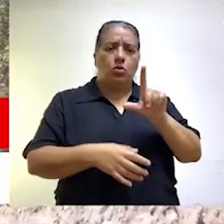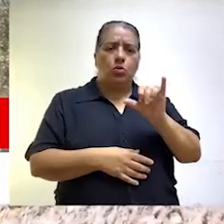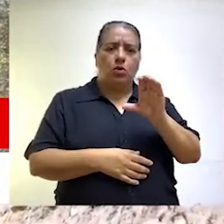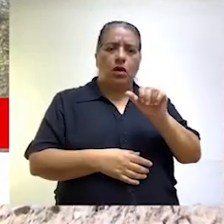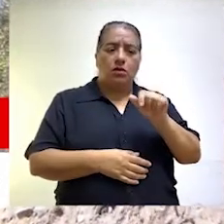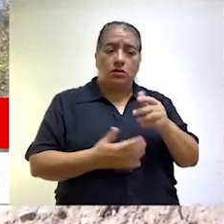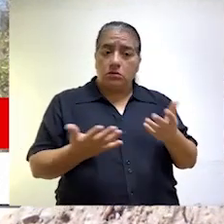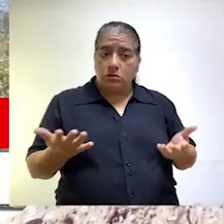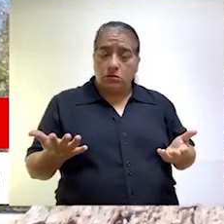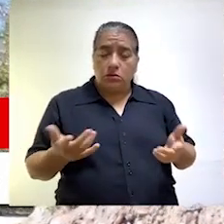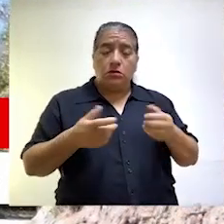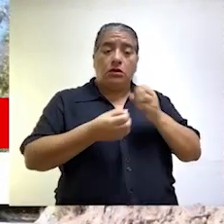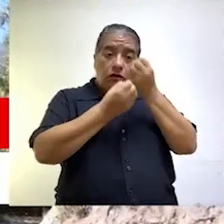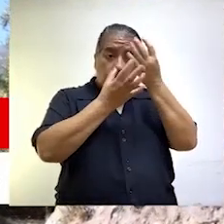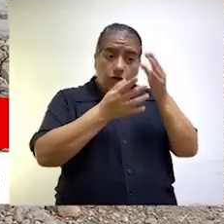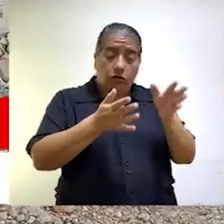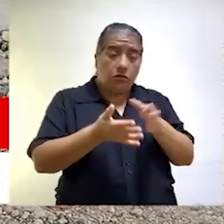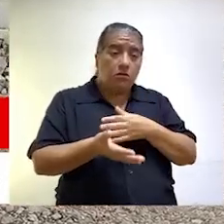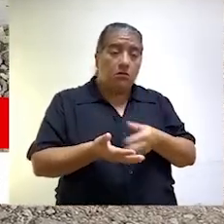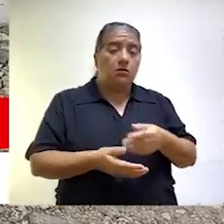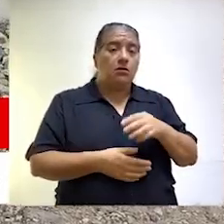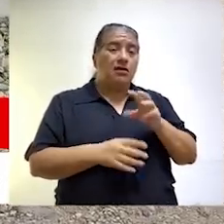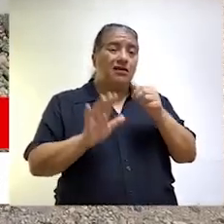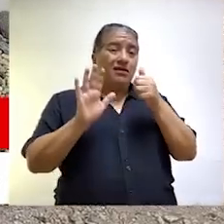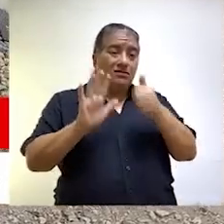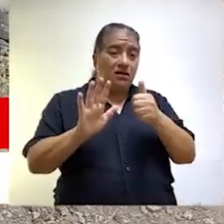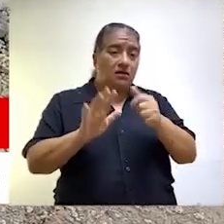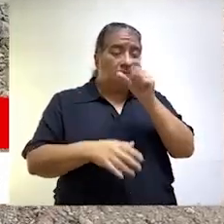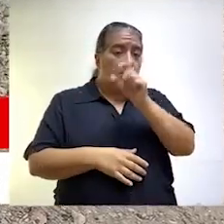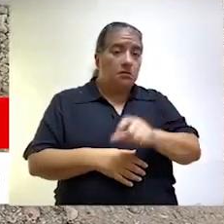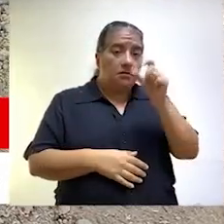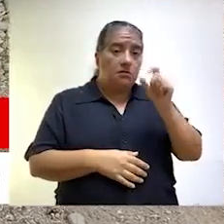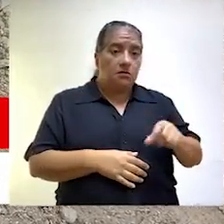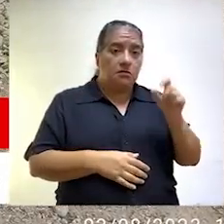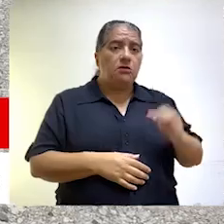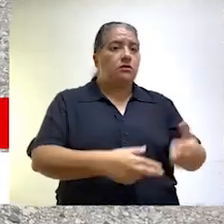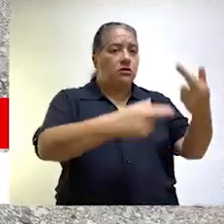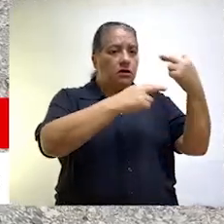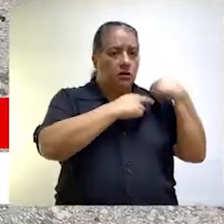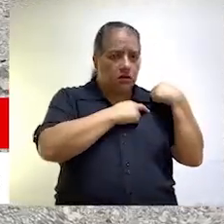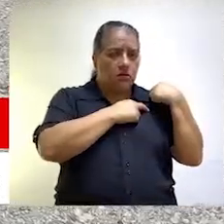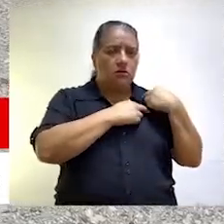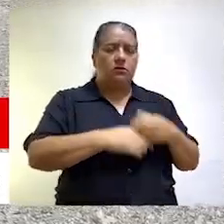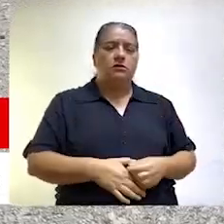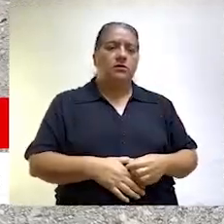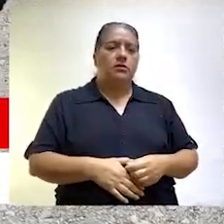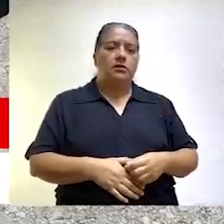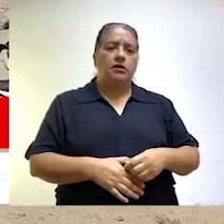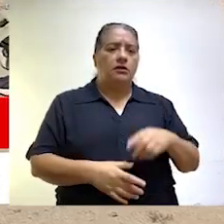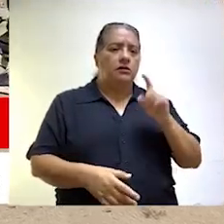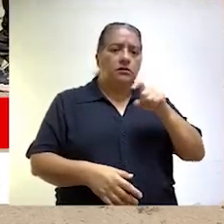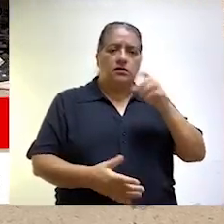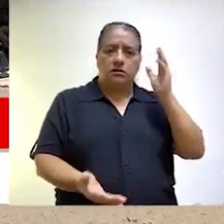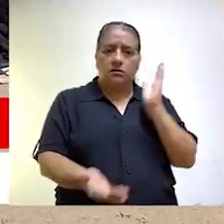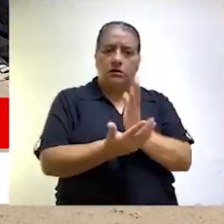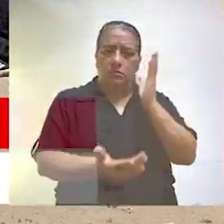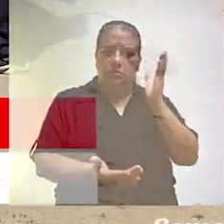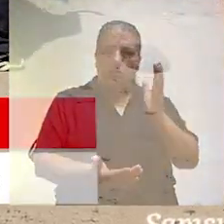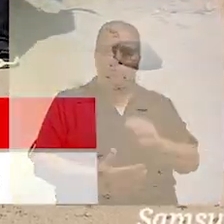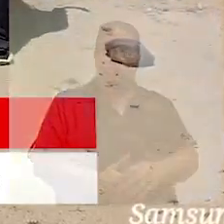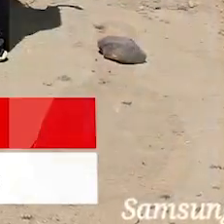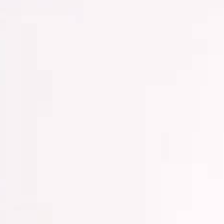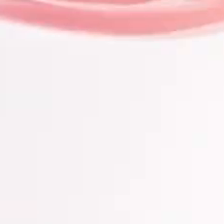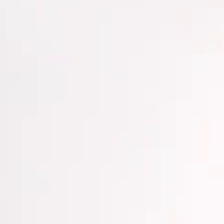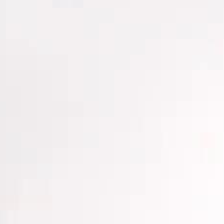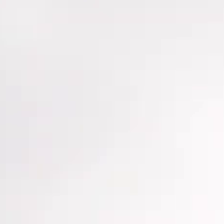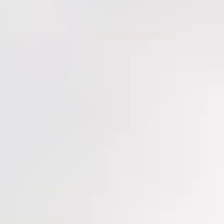Chipao de la provincia de Lucanas. Nuestro informe de control identifica a seis funcionarios y servidores con presunta responsabilidad